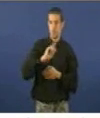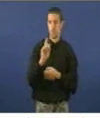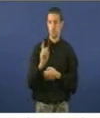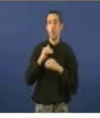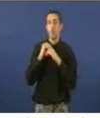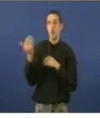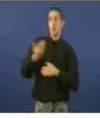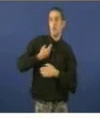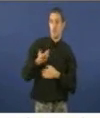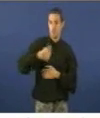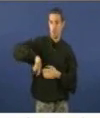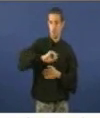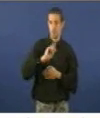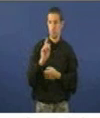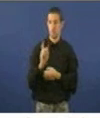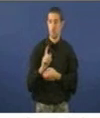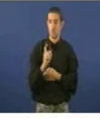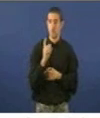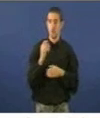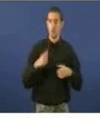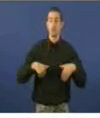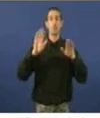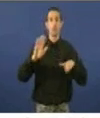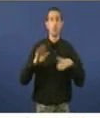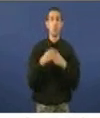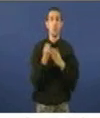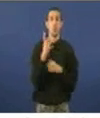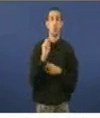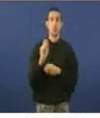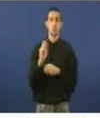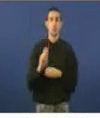Suspenda esa sesión durante uns minutos.